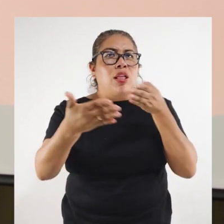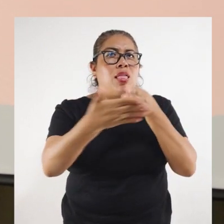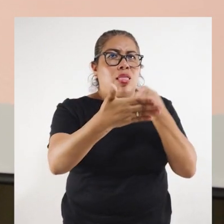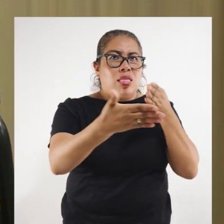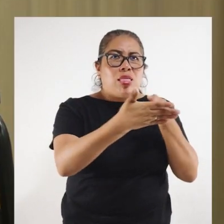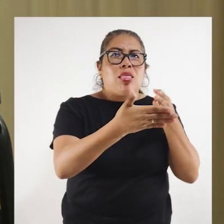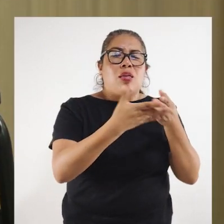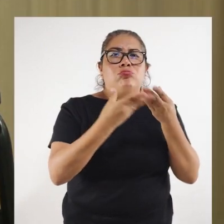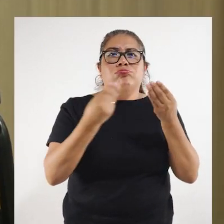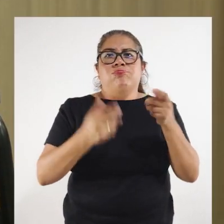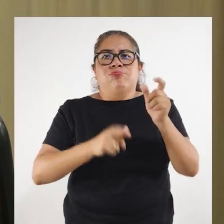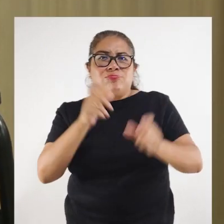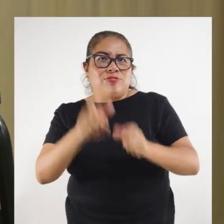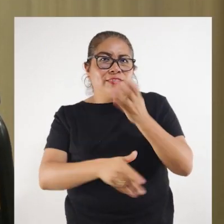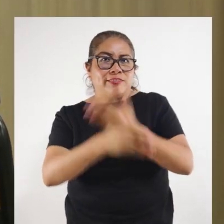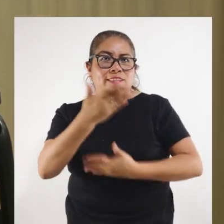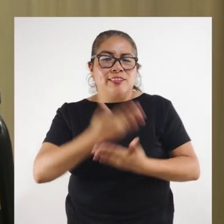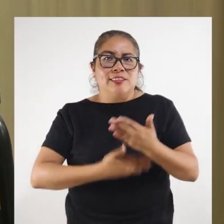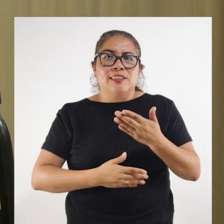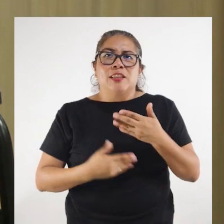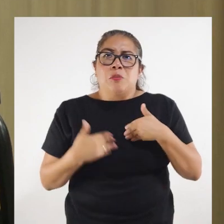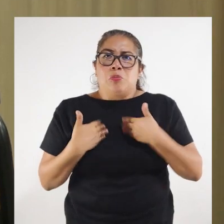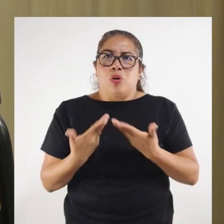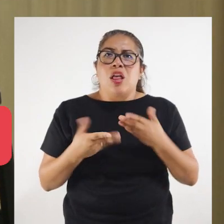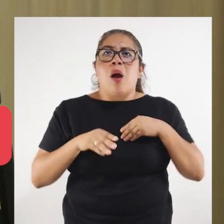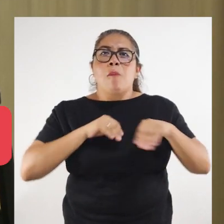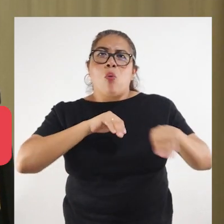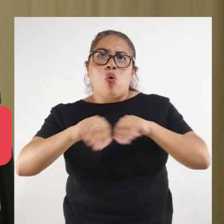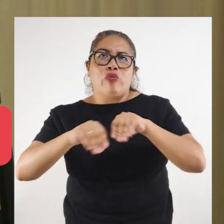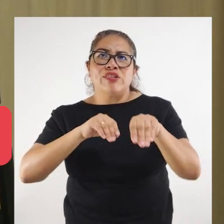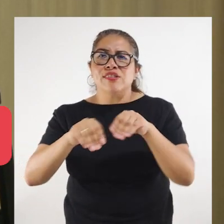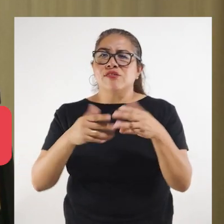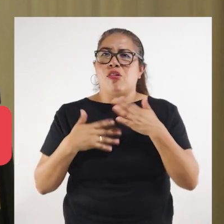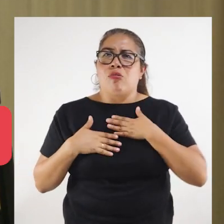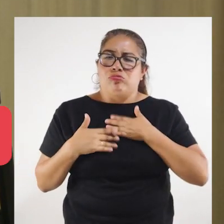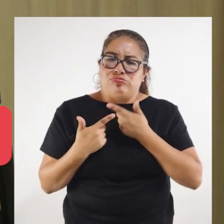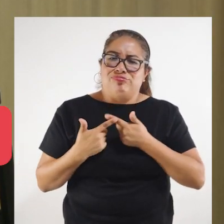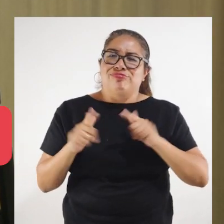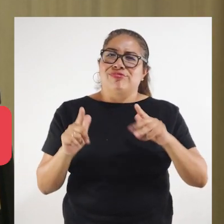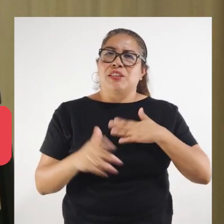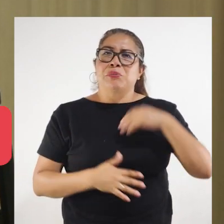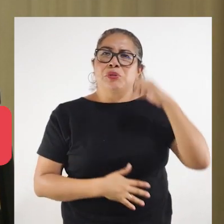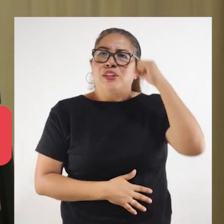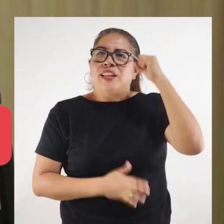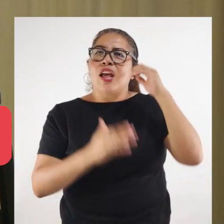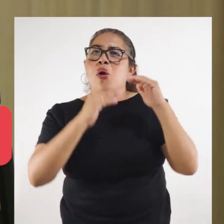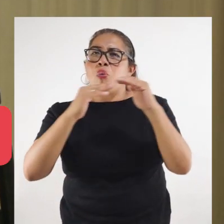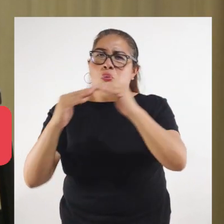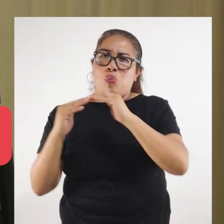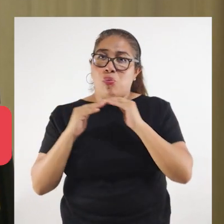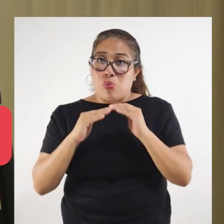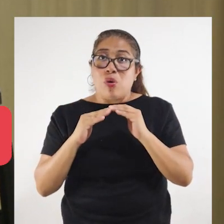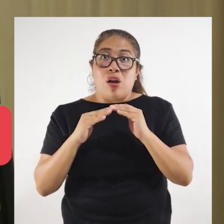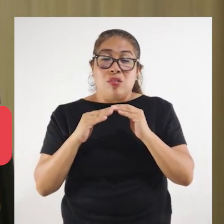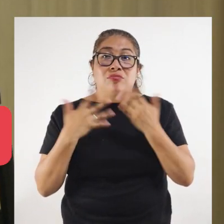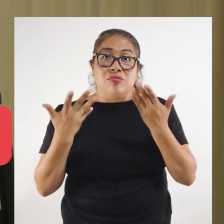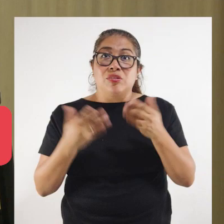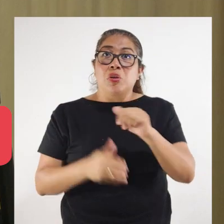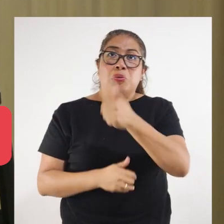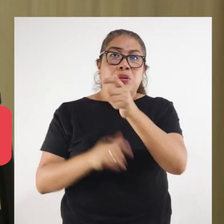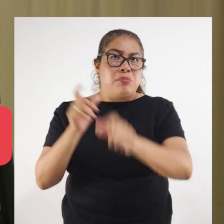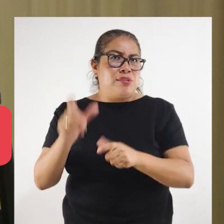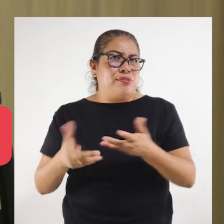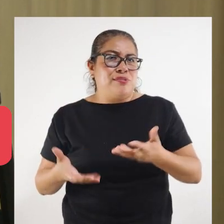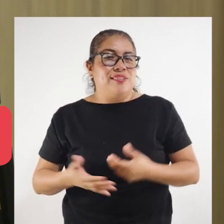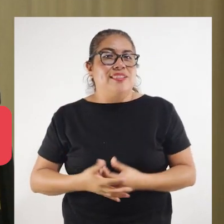impiden que las personas con discapacidad podamos movilizarnos o ejercer nuestros derechos en igualdad de condiciones que las